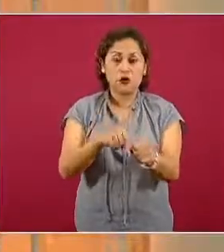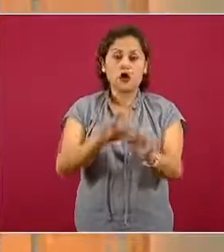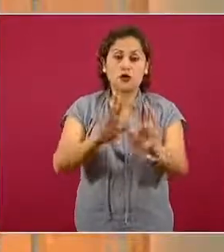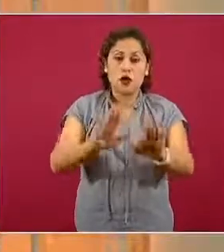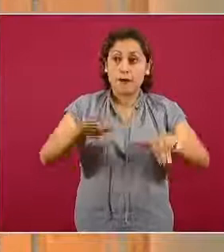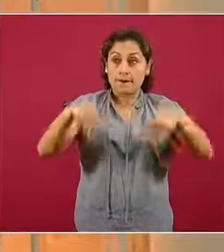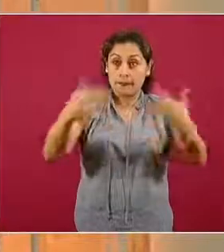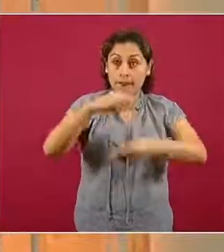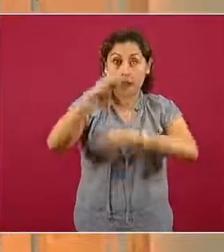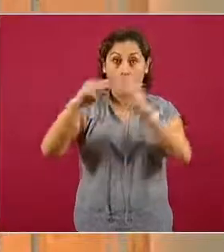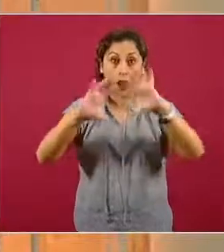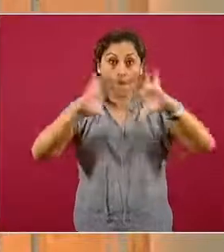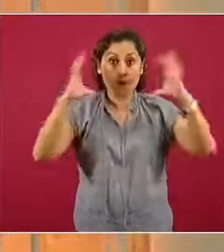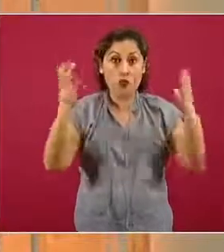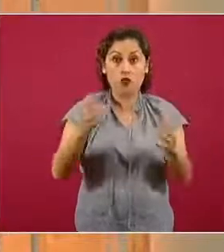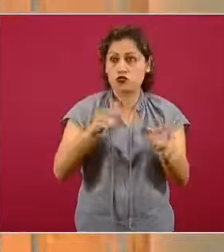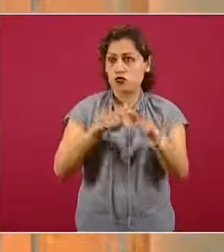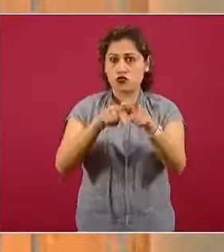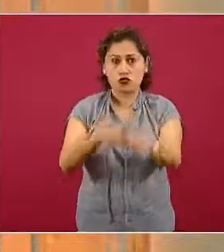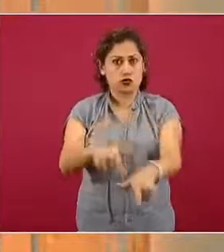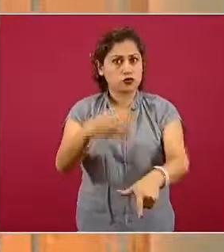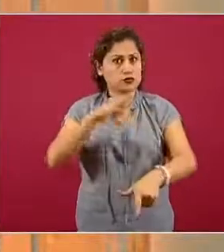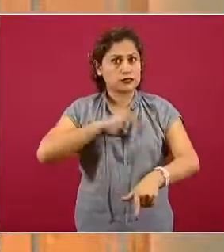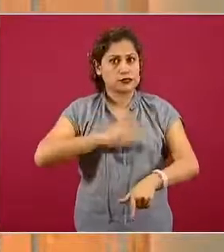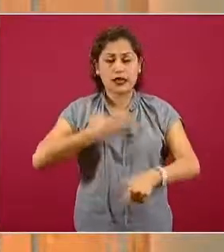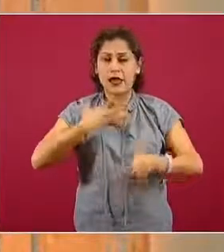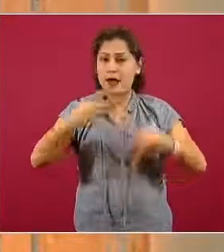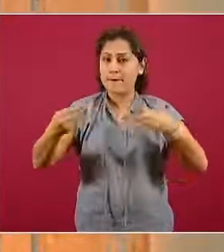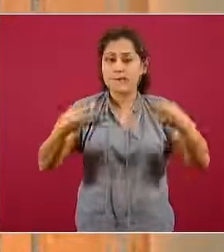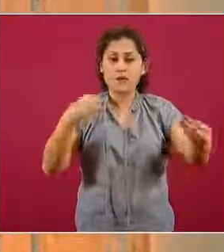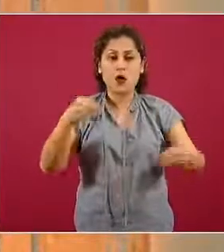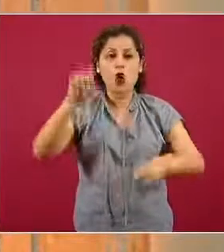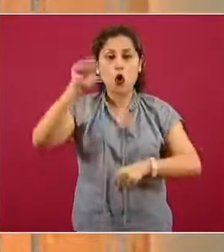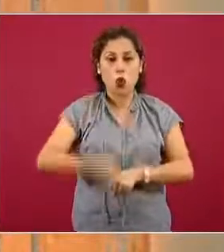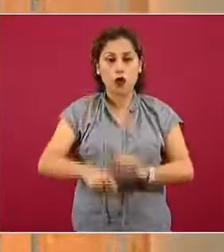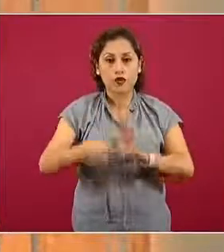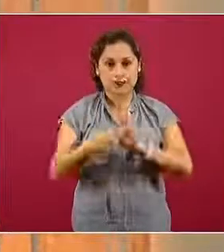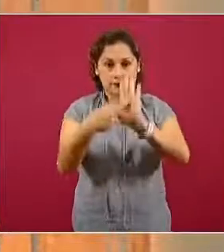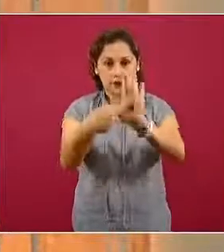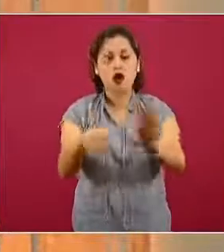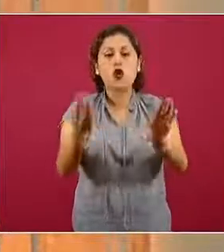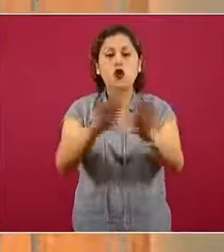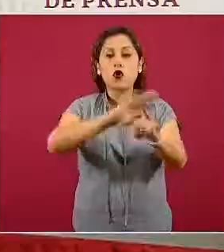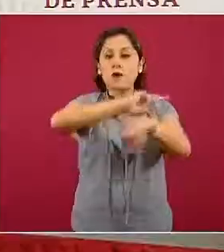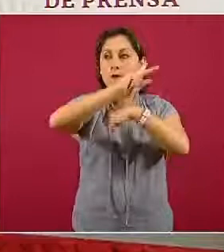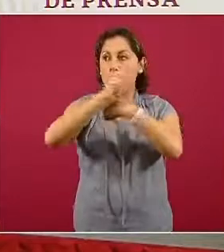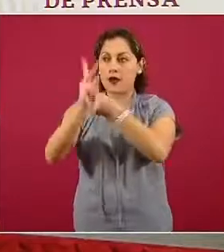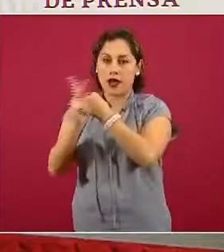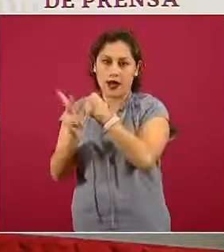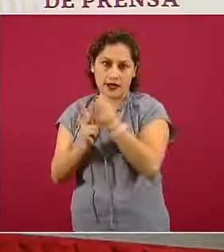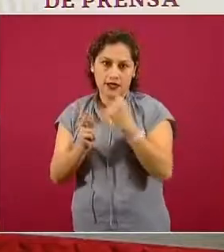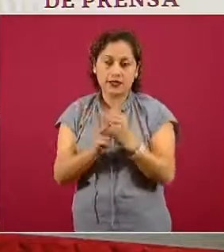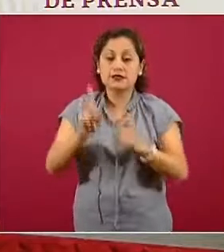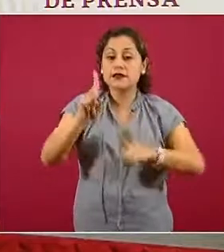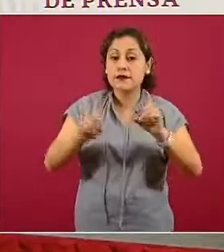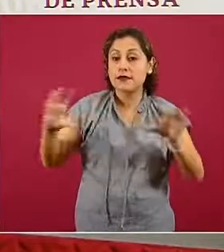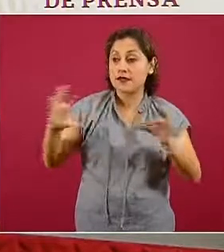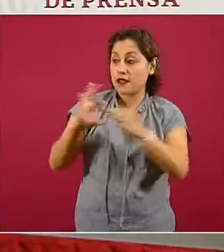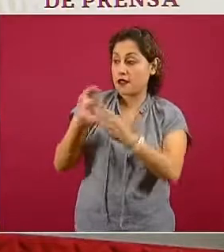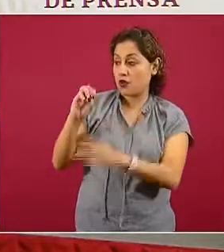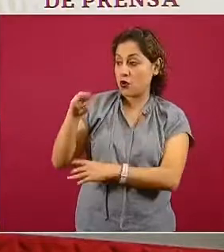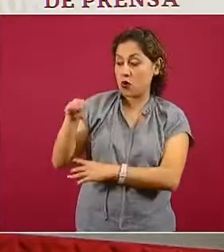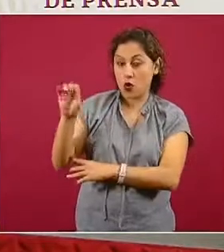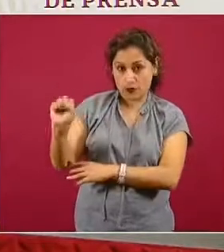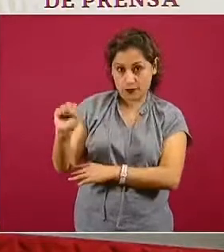Hoy día vamos a darle una revisada a cuál es el comportamiento en las diferentes regiones de la OMS. Si vemos la siguiente